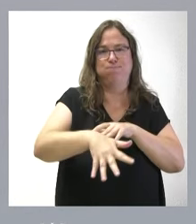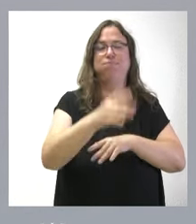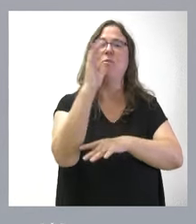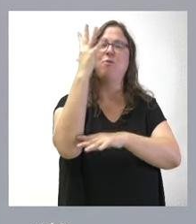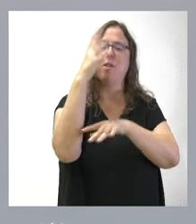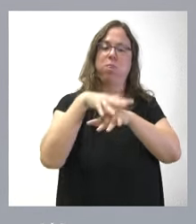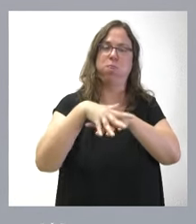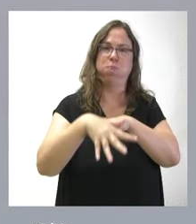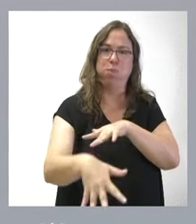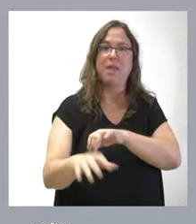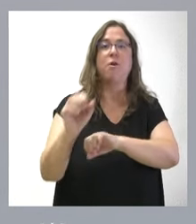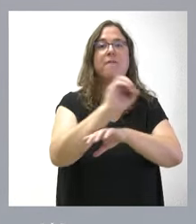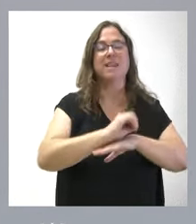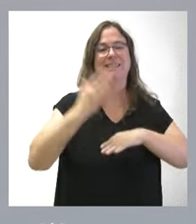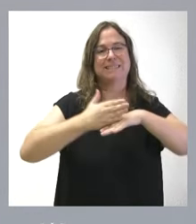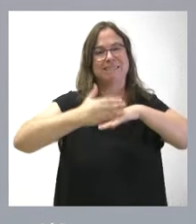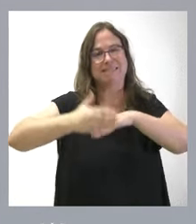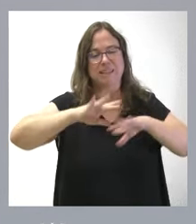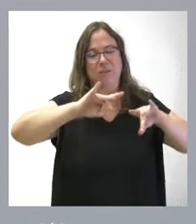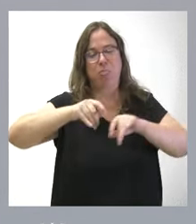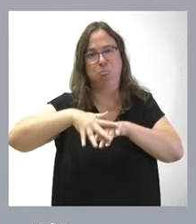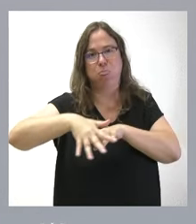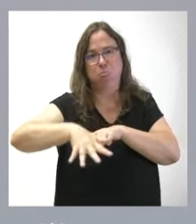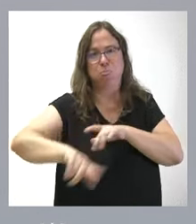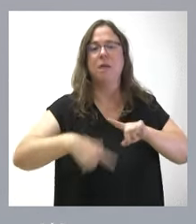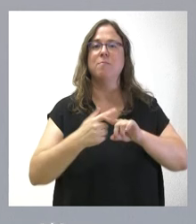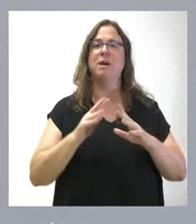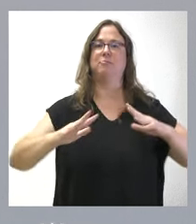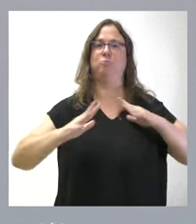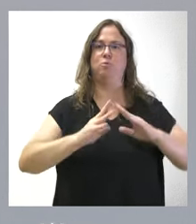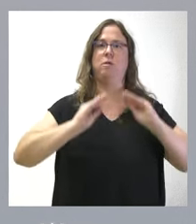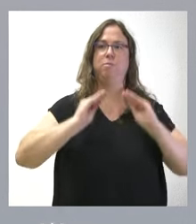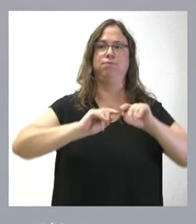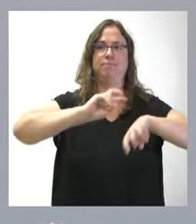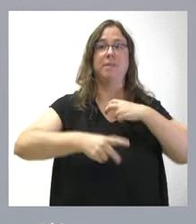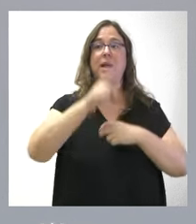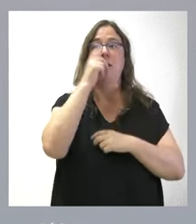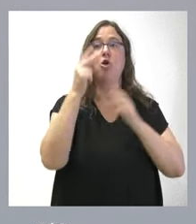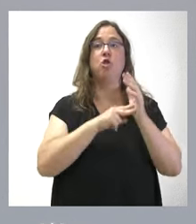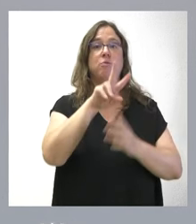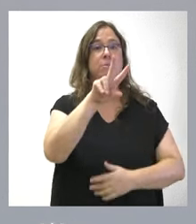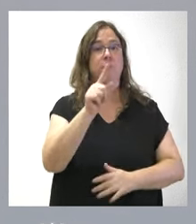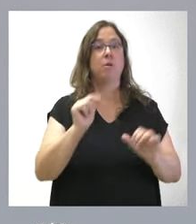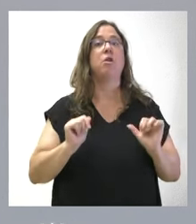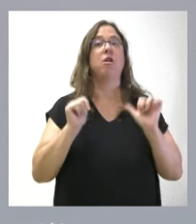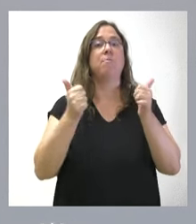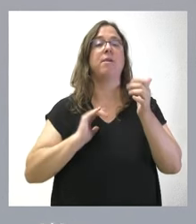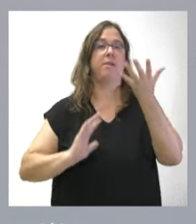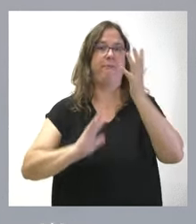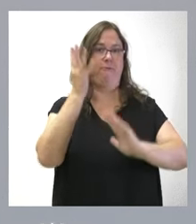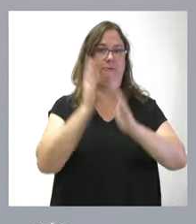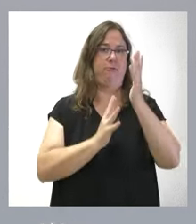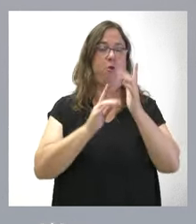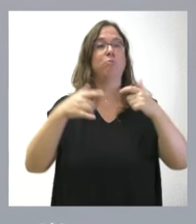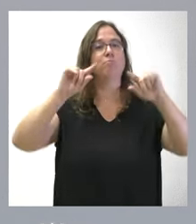proteger frente a procesos erosivos y la restauración de infraestructuras esenciales. En el año 2021 se inició un incendio en el